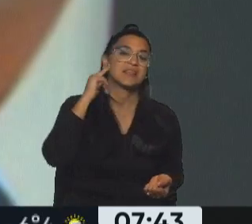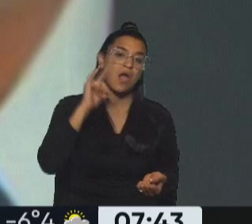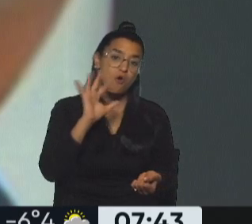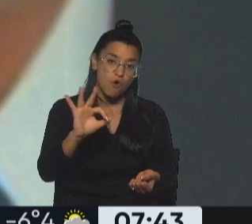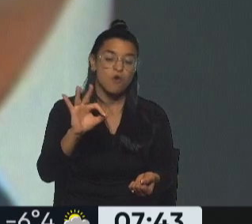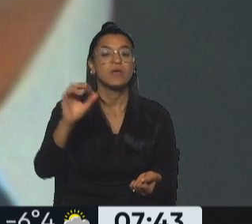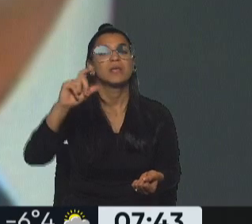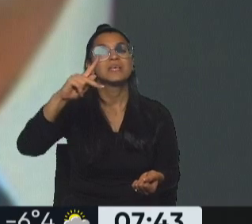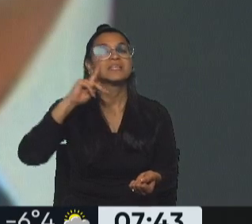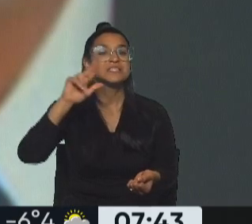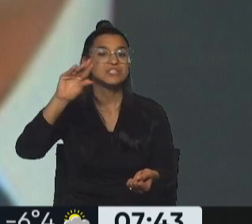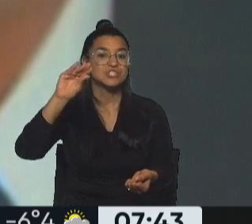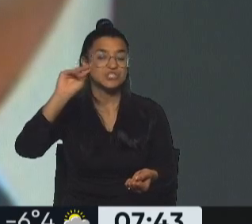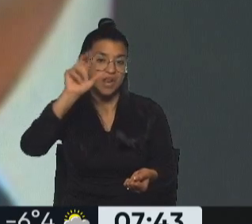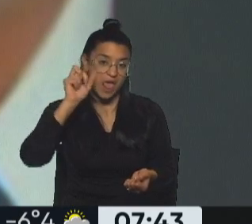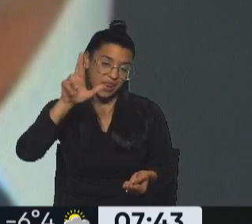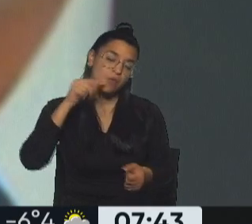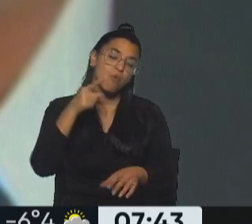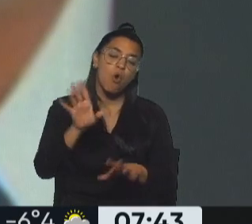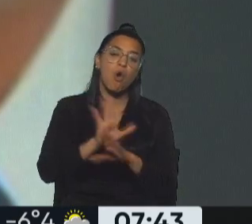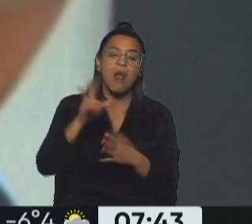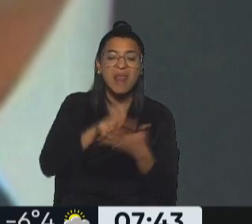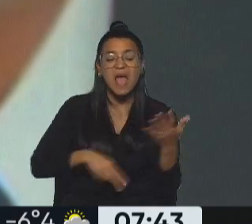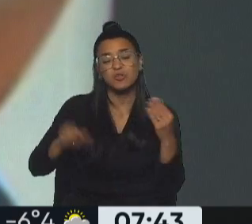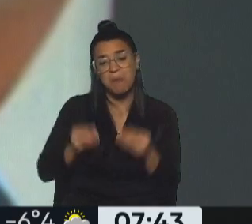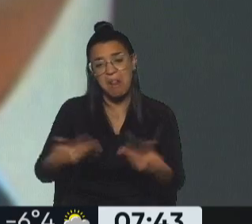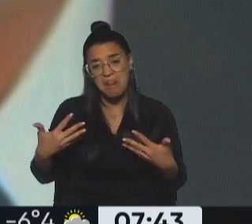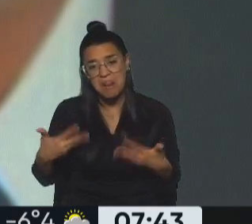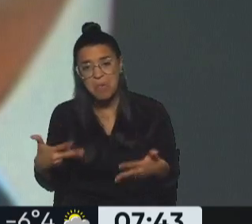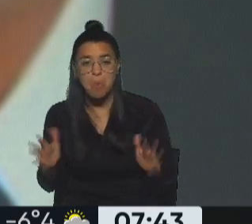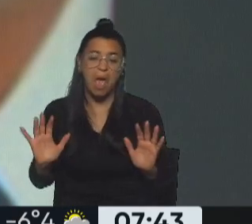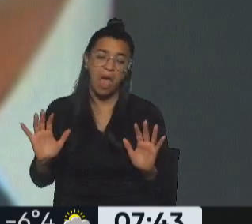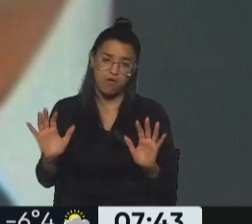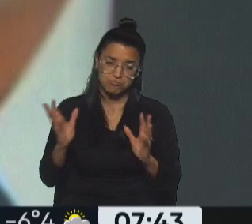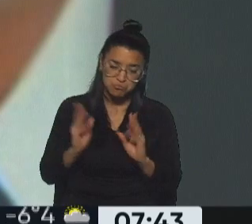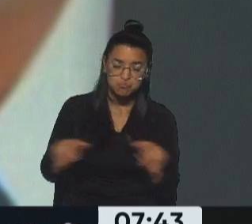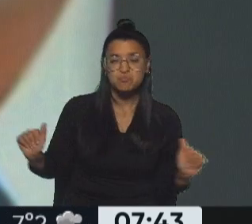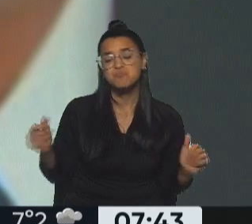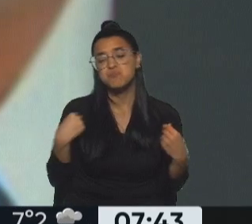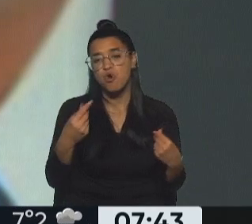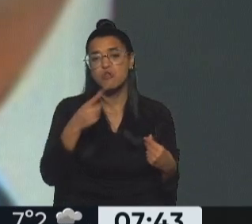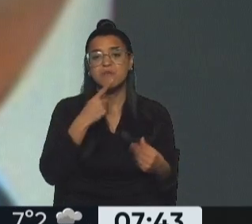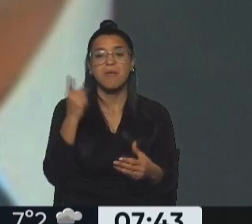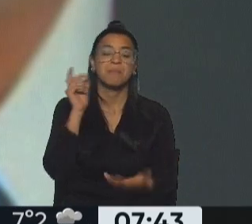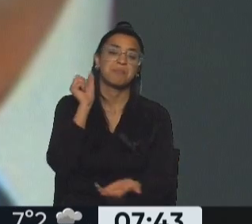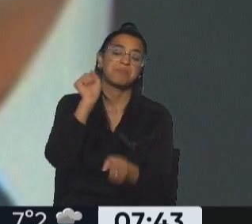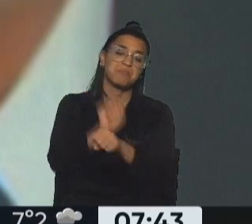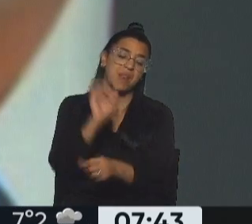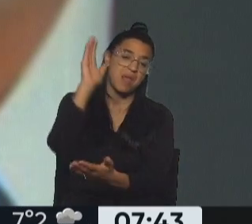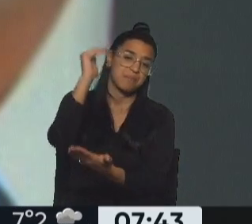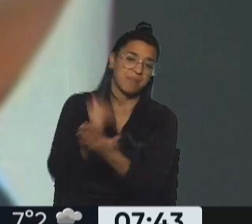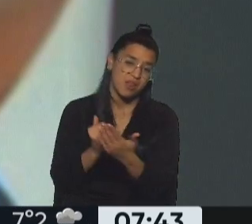el alegato más liviano, porque para él los fiscales pidieron la pena más baja de los 13